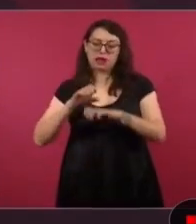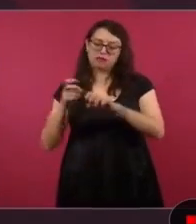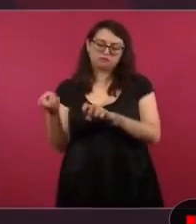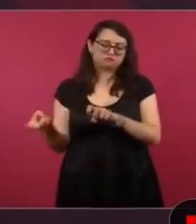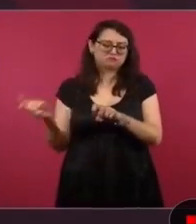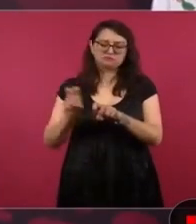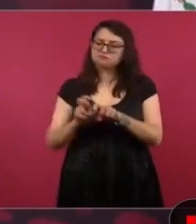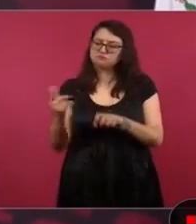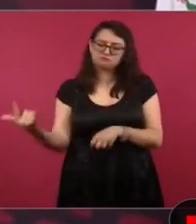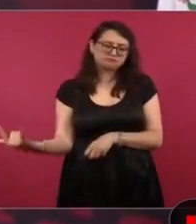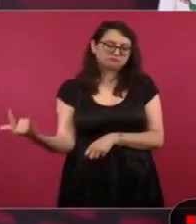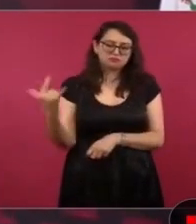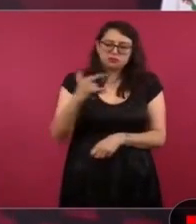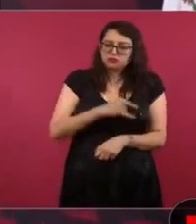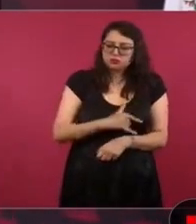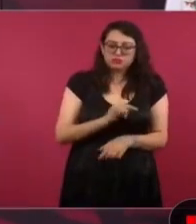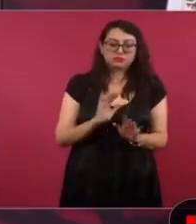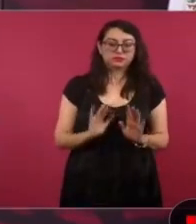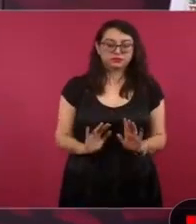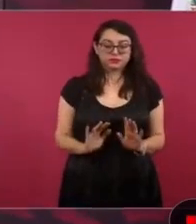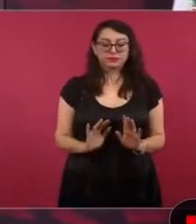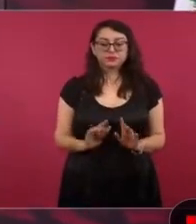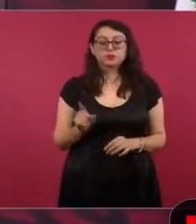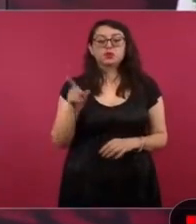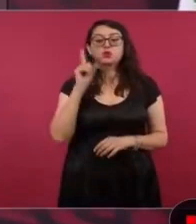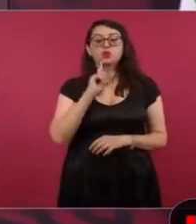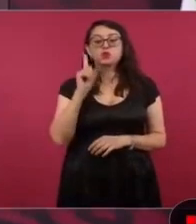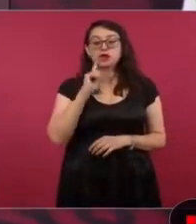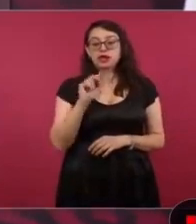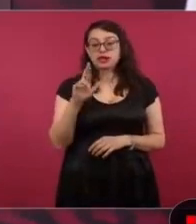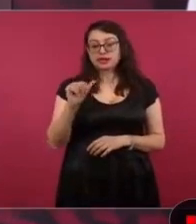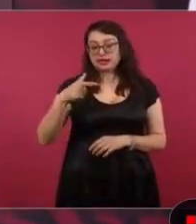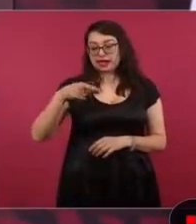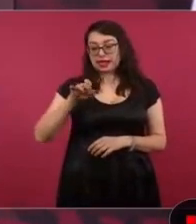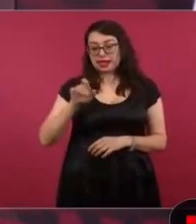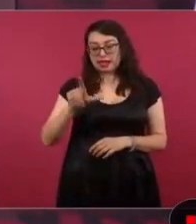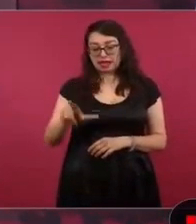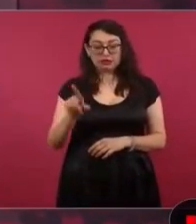Raquel Cerur, que además es una gente excepcional,